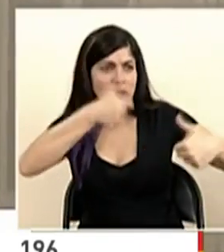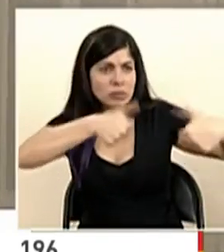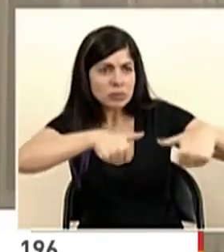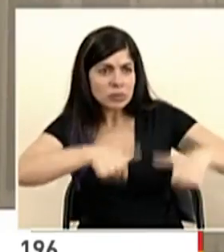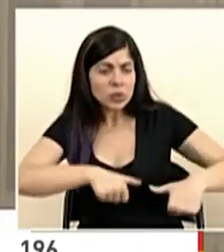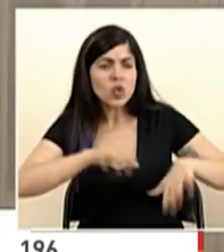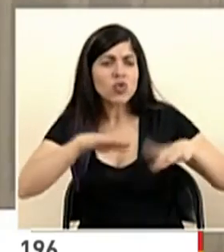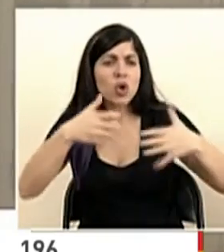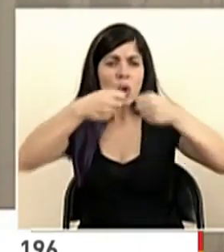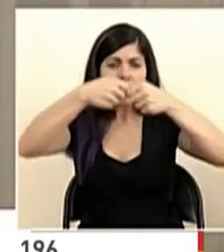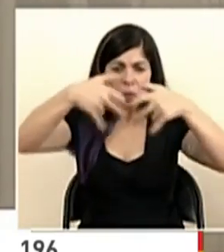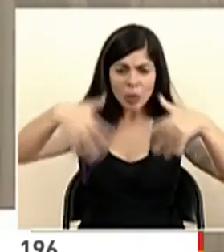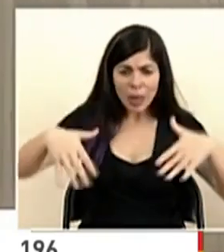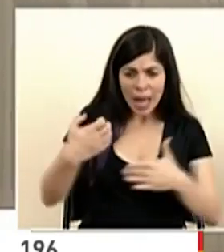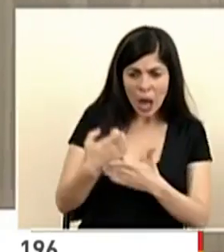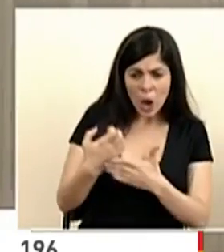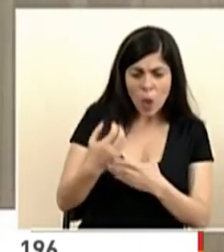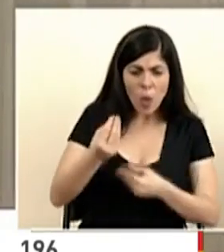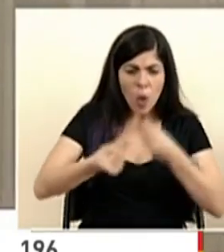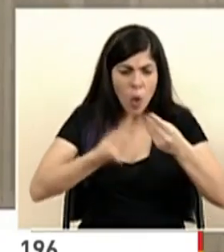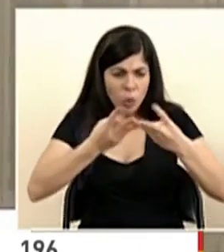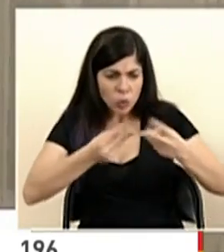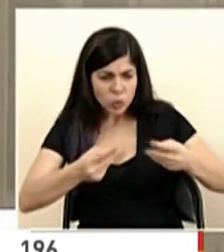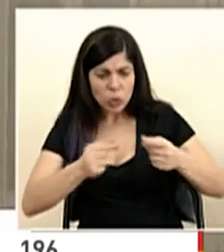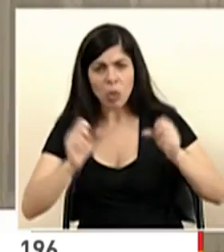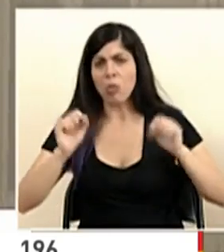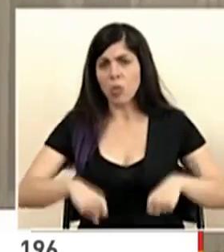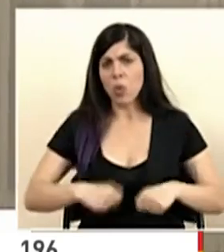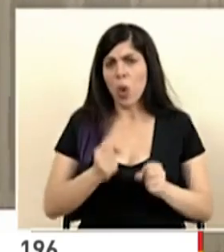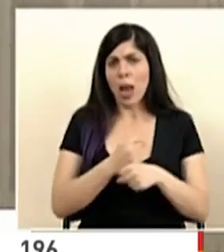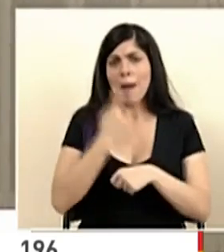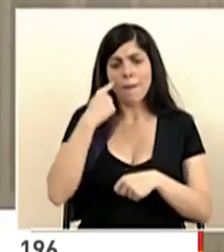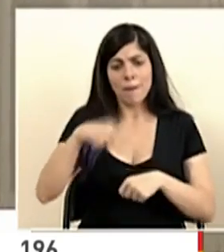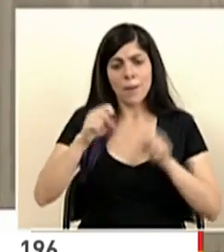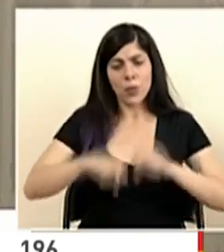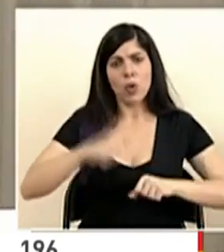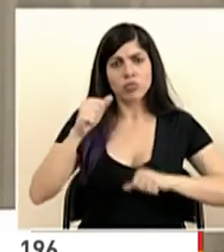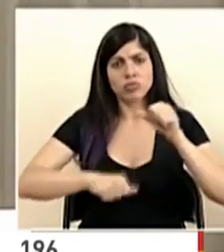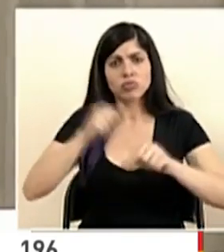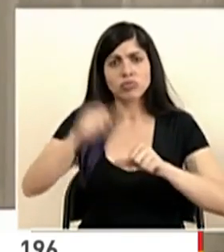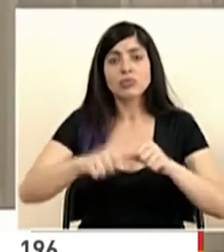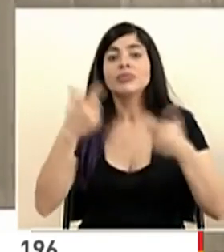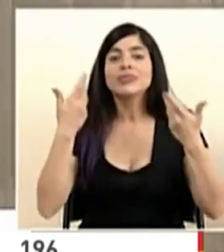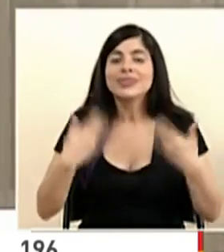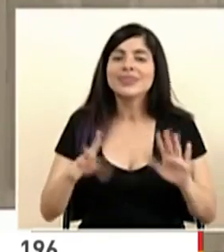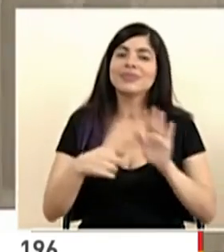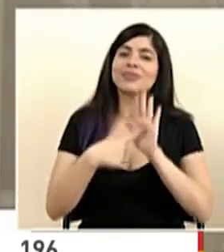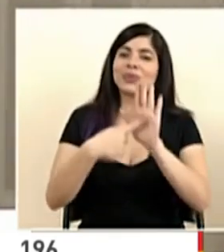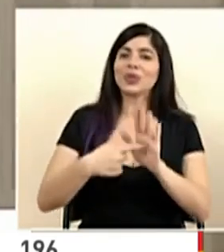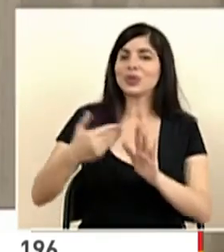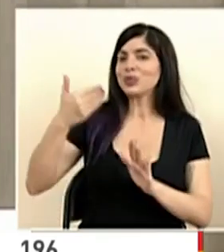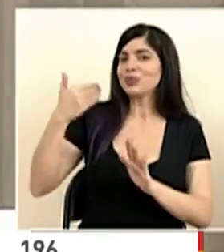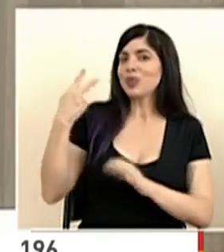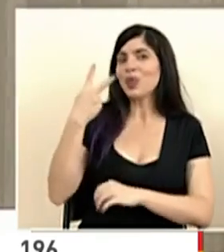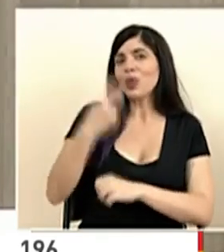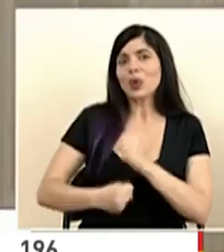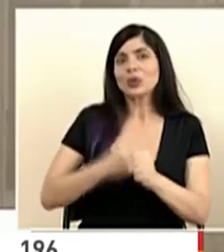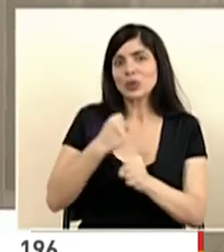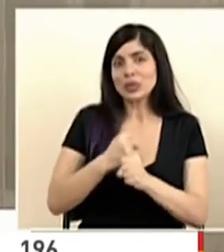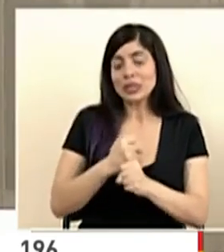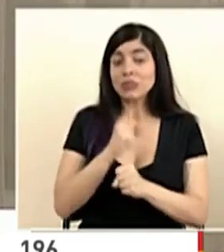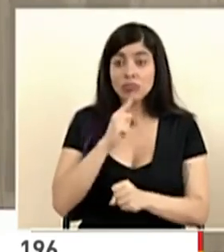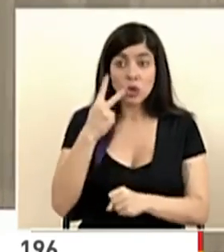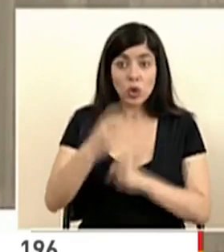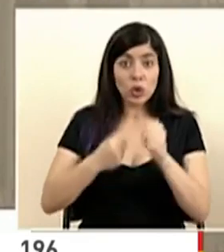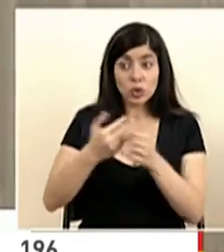y los esquemas económicos y las soluciones para sacar esto adelante. Como lo hemos demostrado durante los últimos dos años que han sido